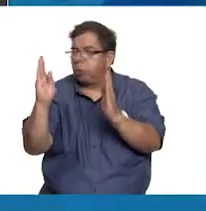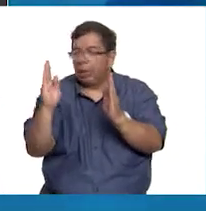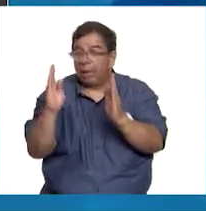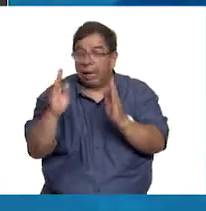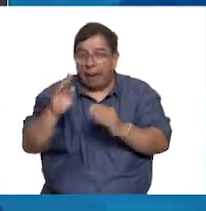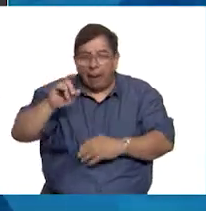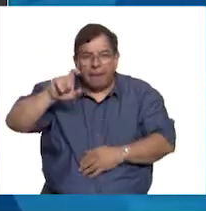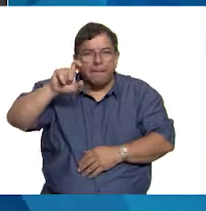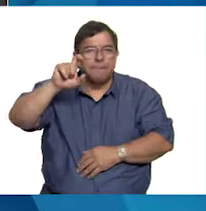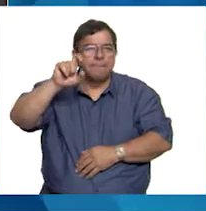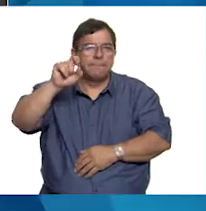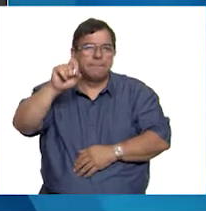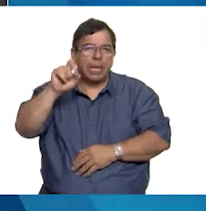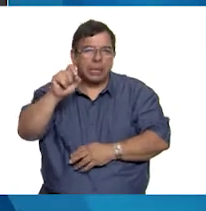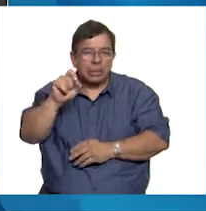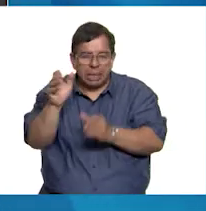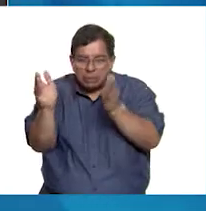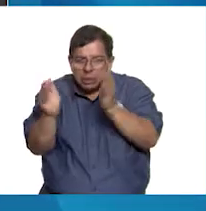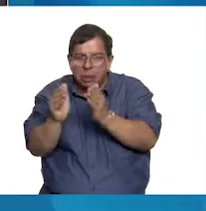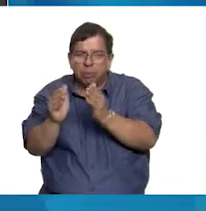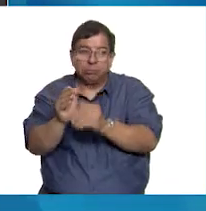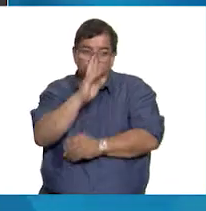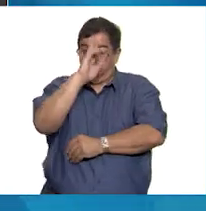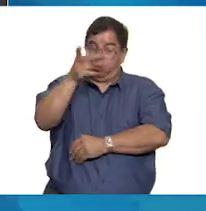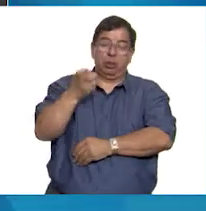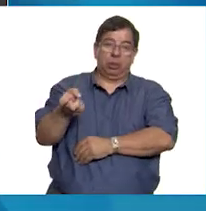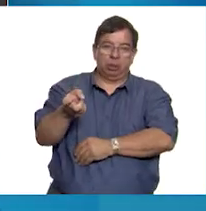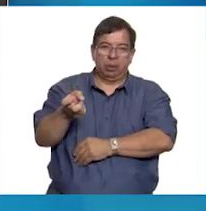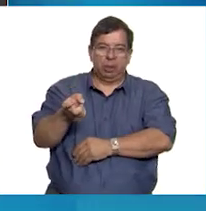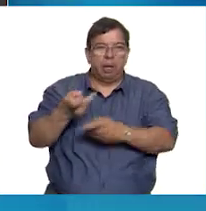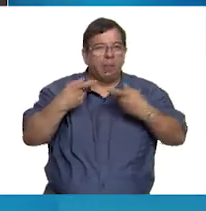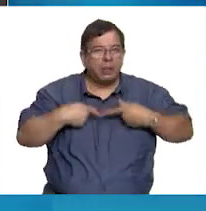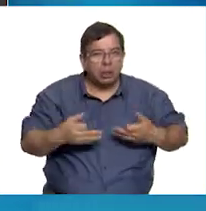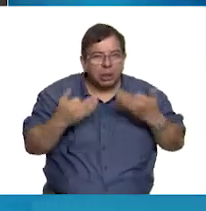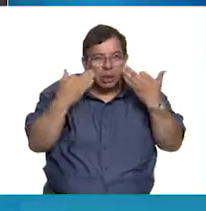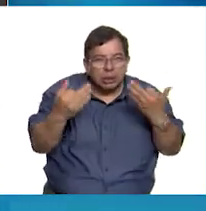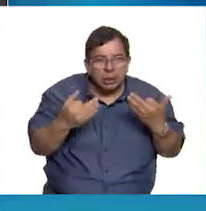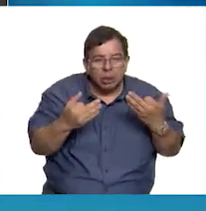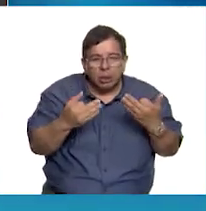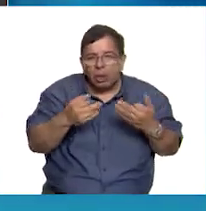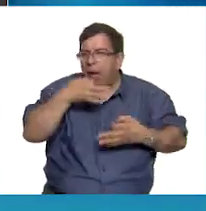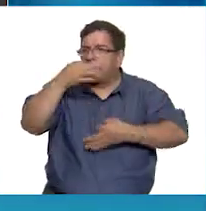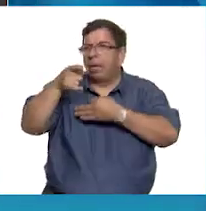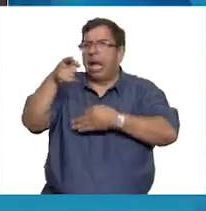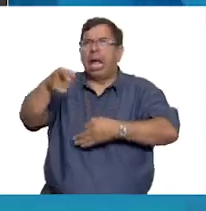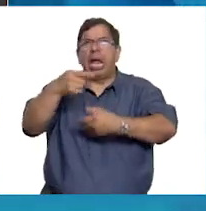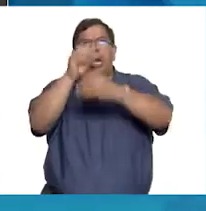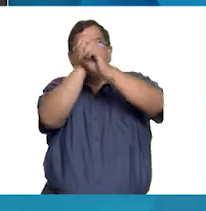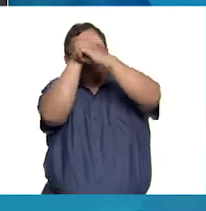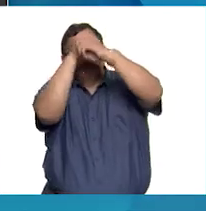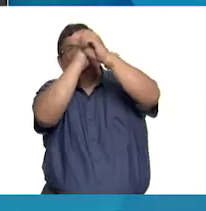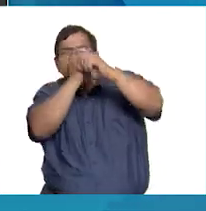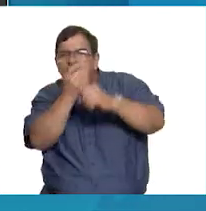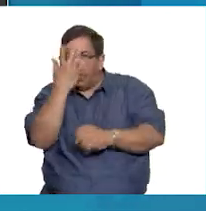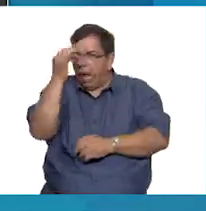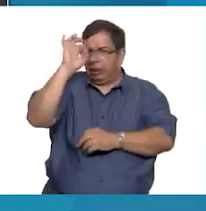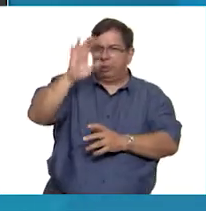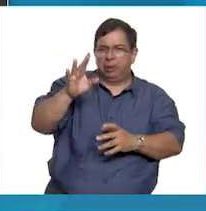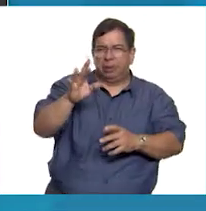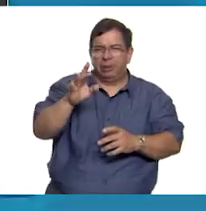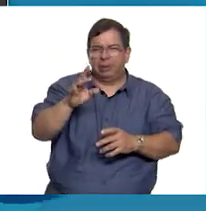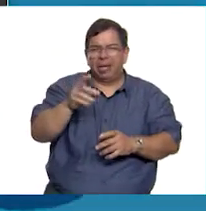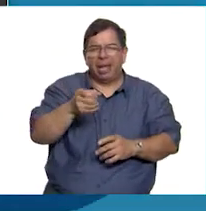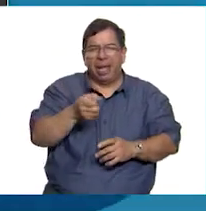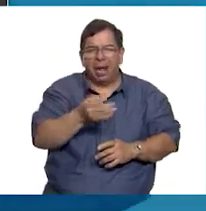20 eran prohibidos. Testigos lo denunciaron por hacer adivinaciones y hablar sobre astrología. Pero lo que verdaderamente querían